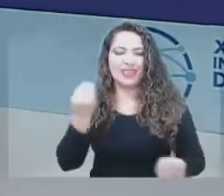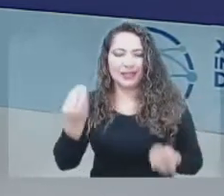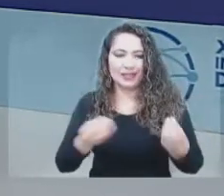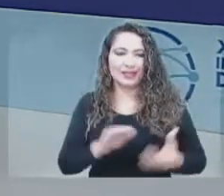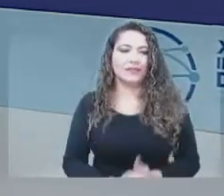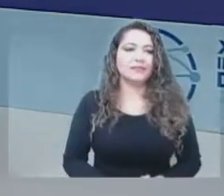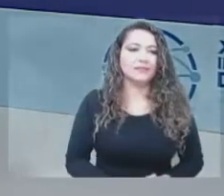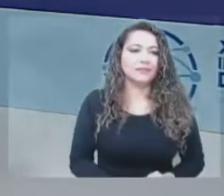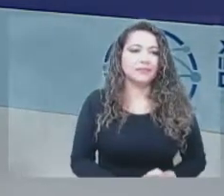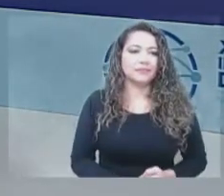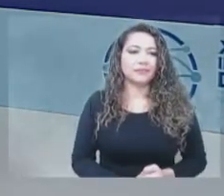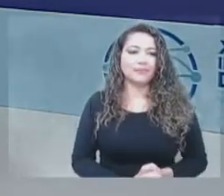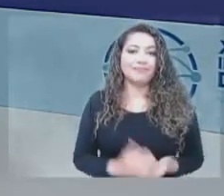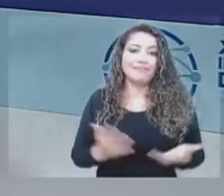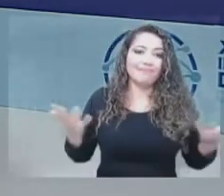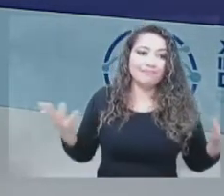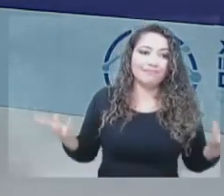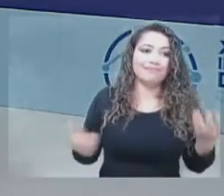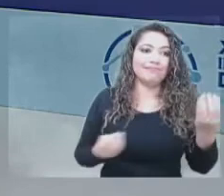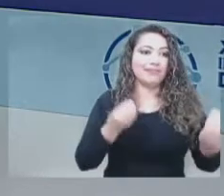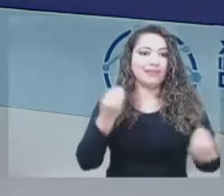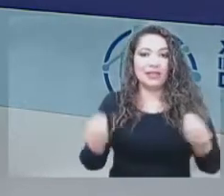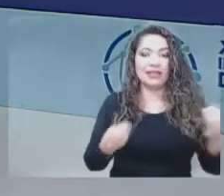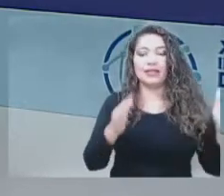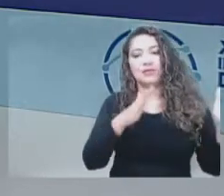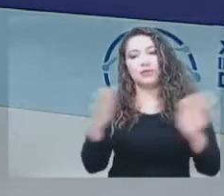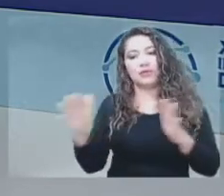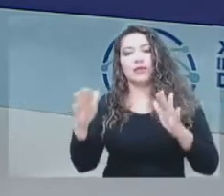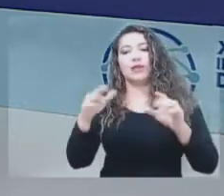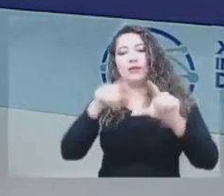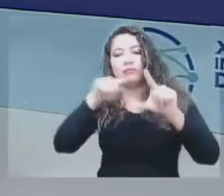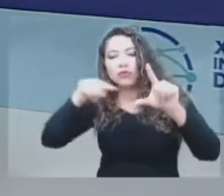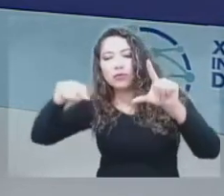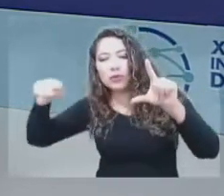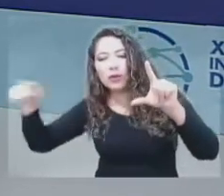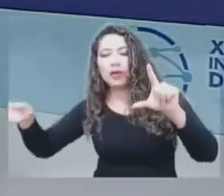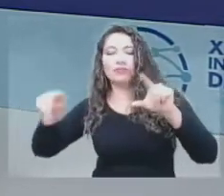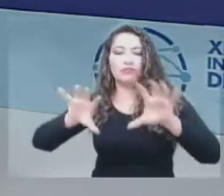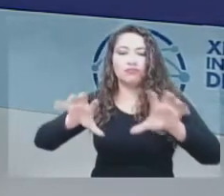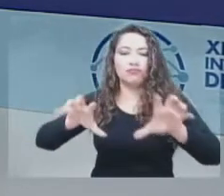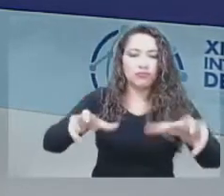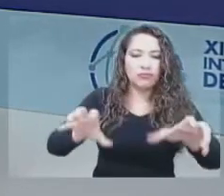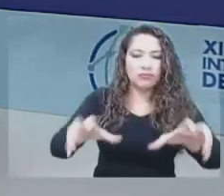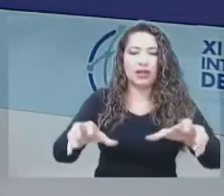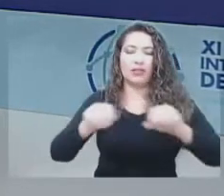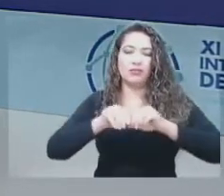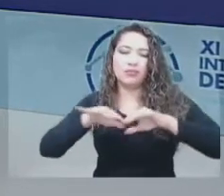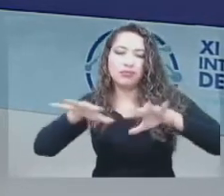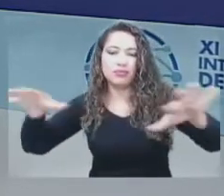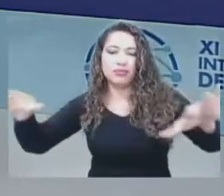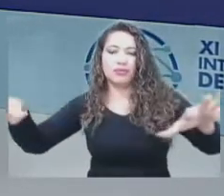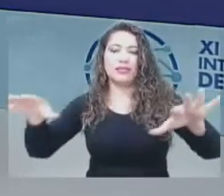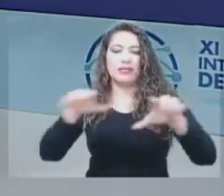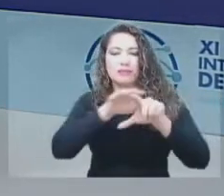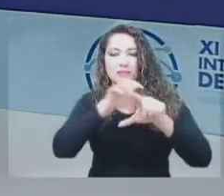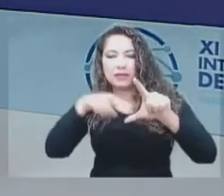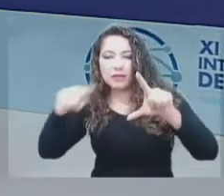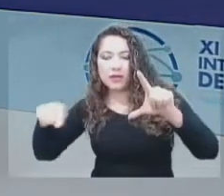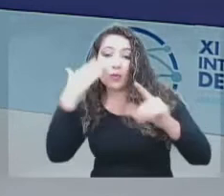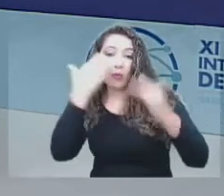trabajamos para los enlaces de microondas, para radiodifusión sonora y también espectro para pruebas, dentro de los cuales